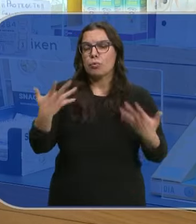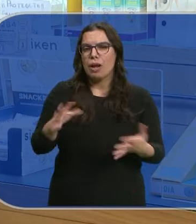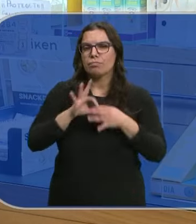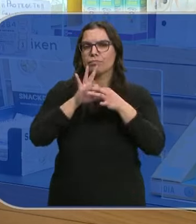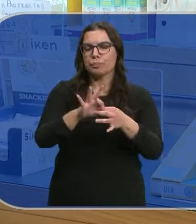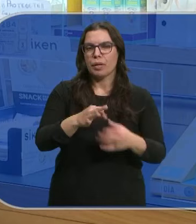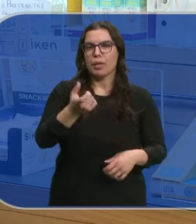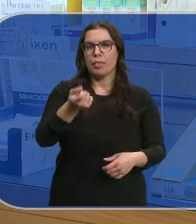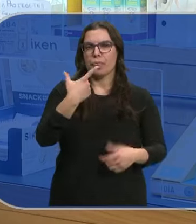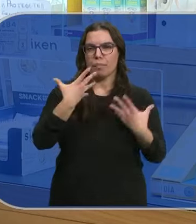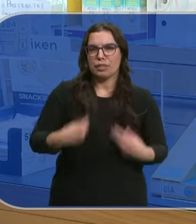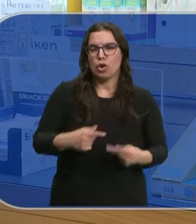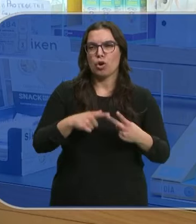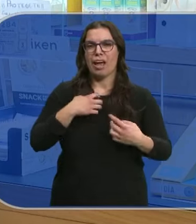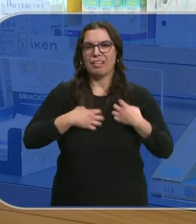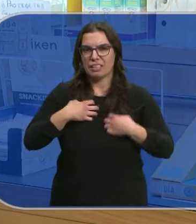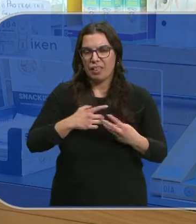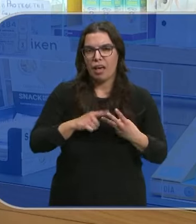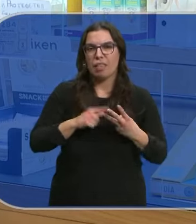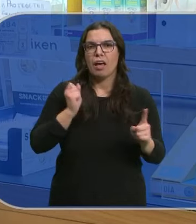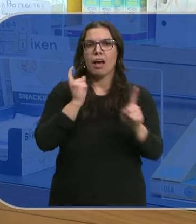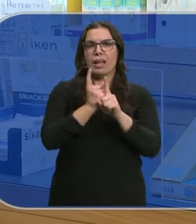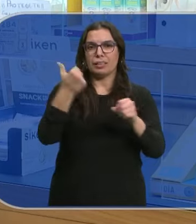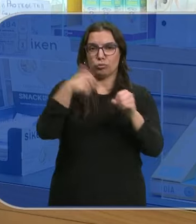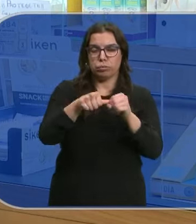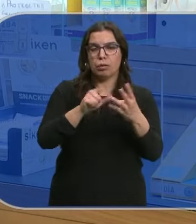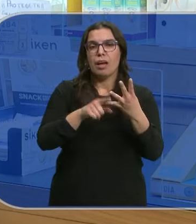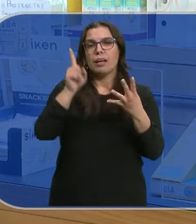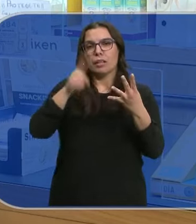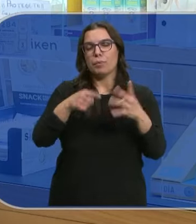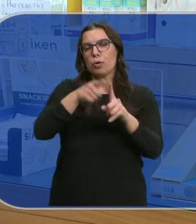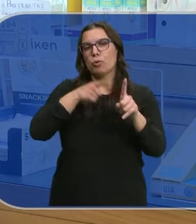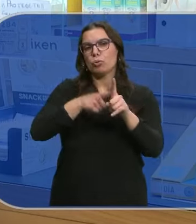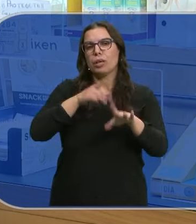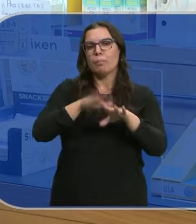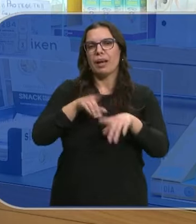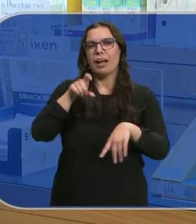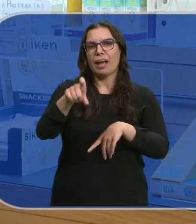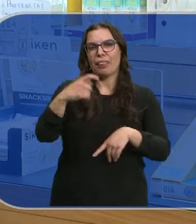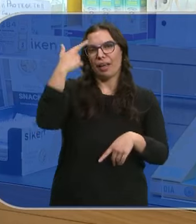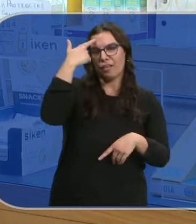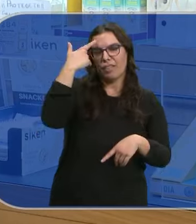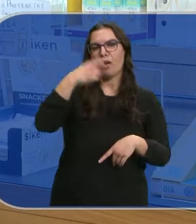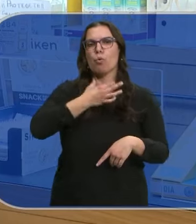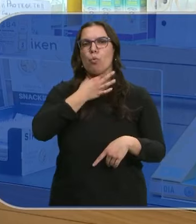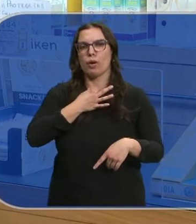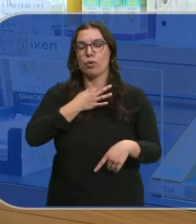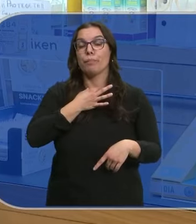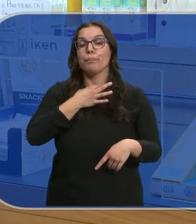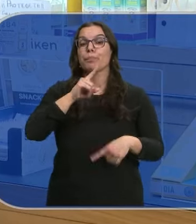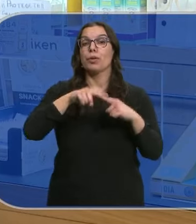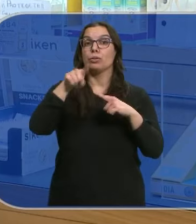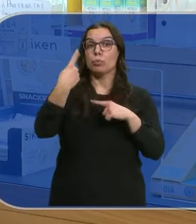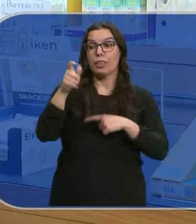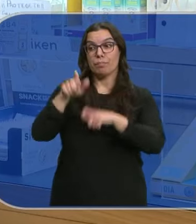los destinados A la depresión A la ansiedad Los antitrombóticos Y los que se utilizan Para el tratamiento De cáncer de cabeza Y de cuello Esto